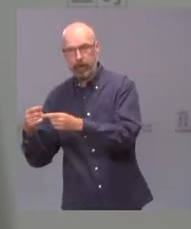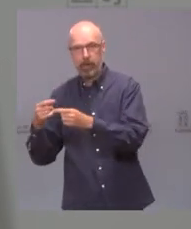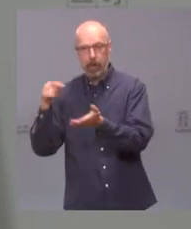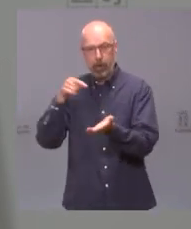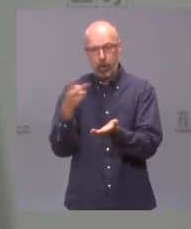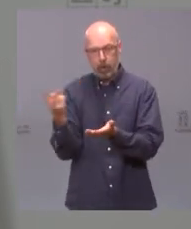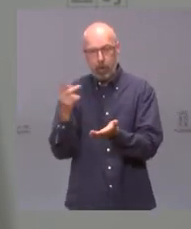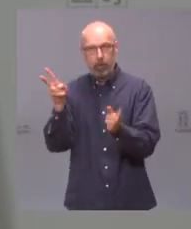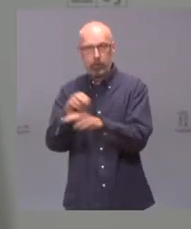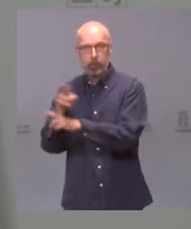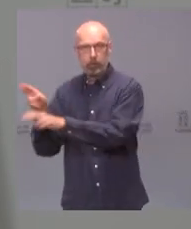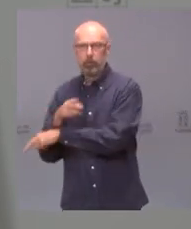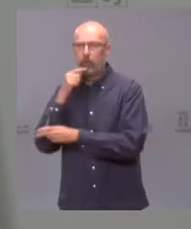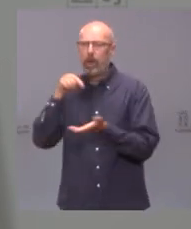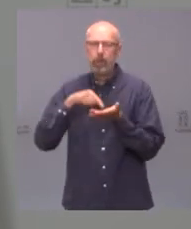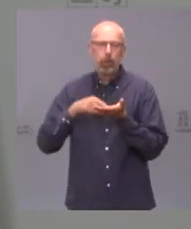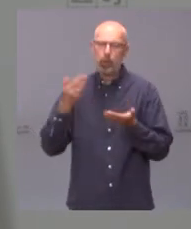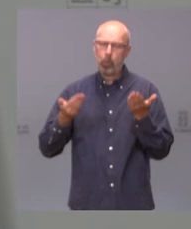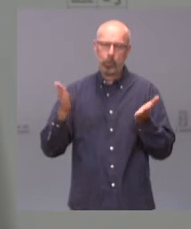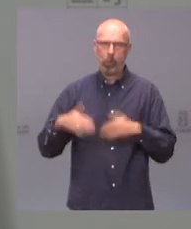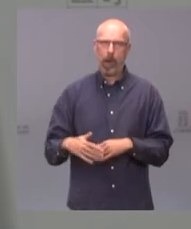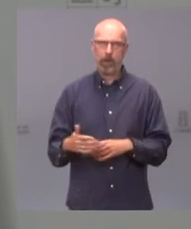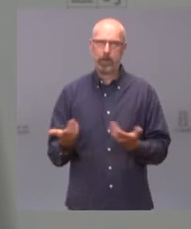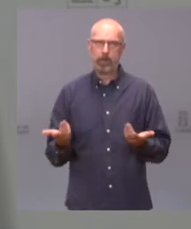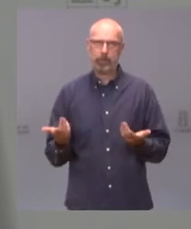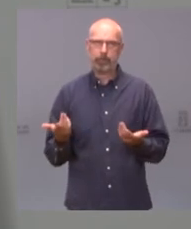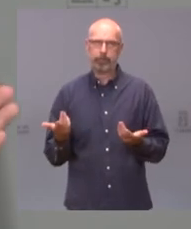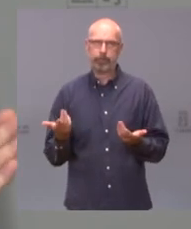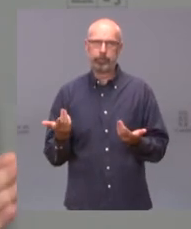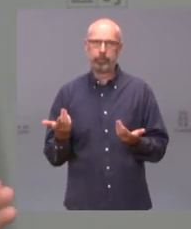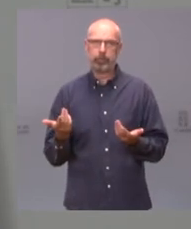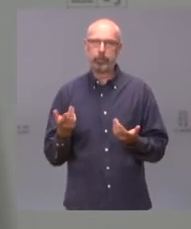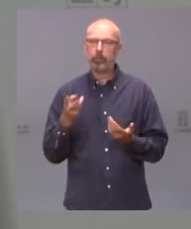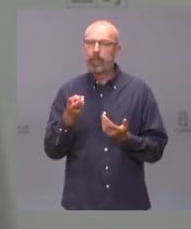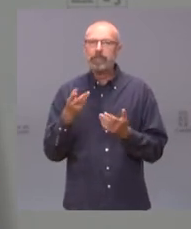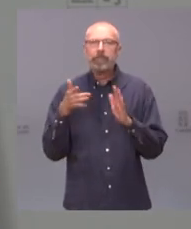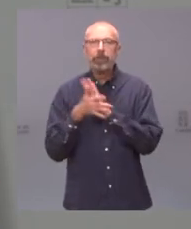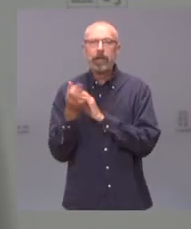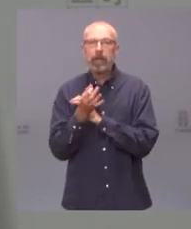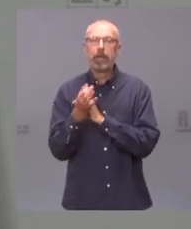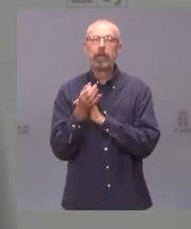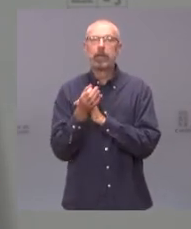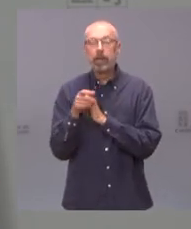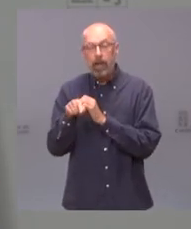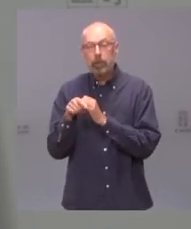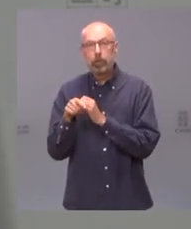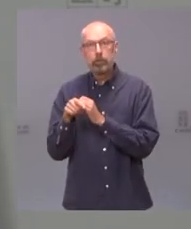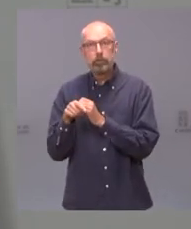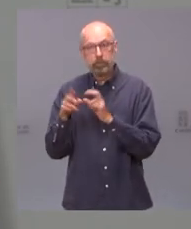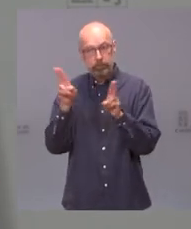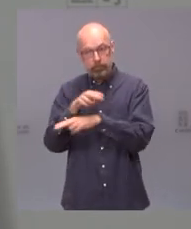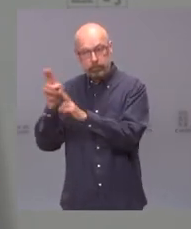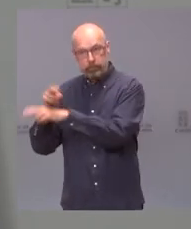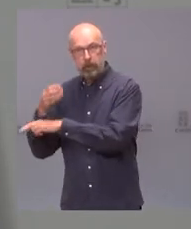parece desde luego una fórmula para garantizar las empresas en nuestra comunidad autónoma y también